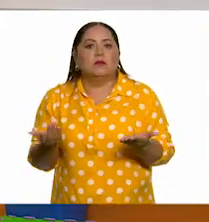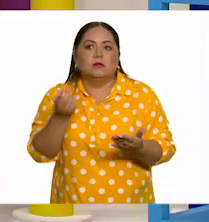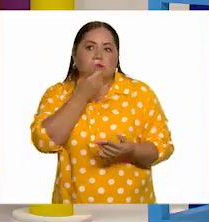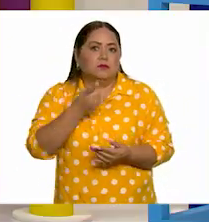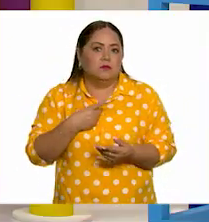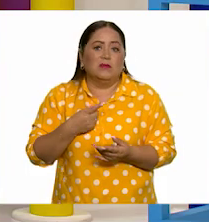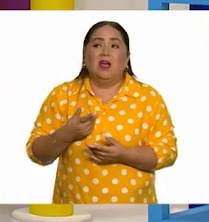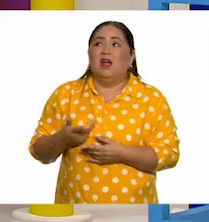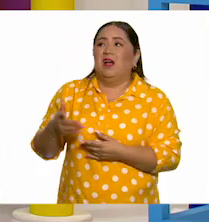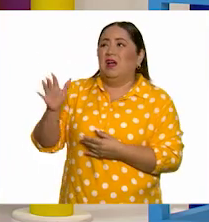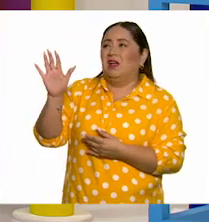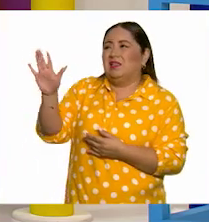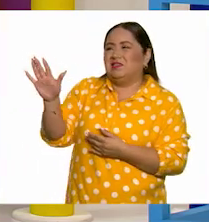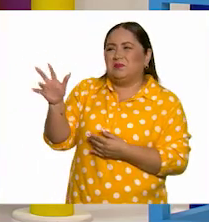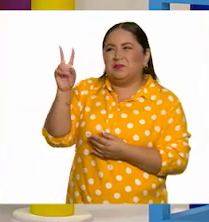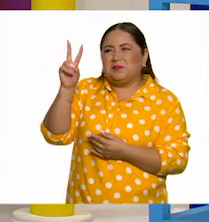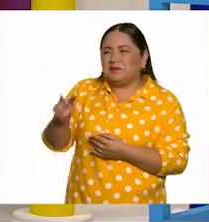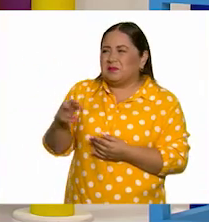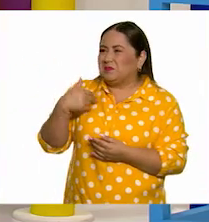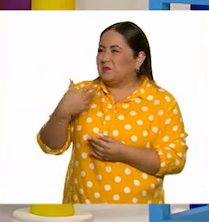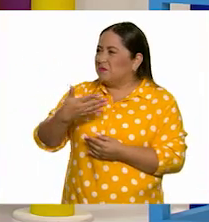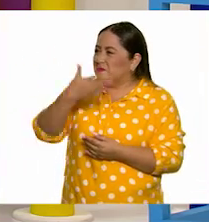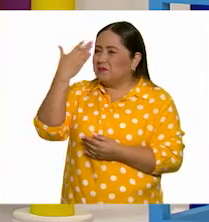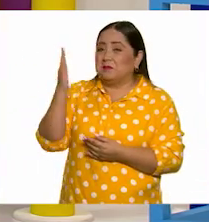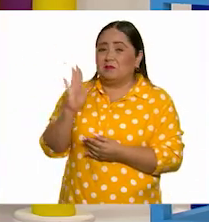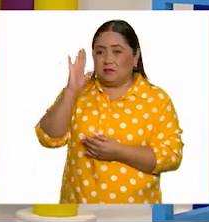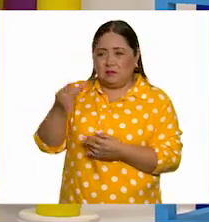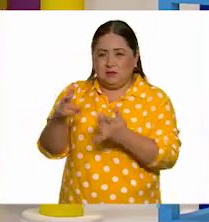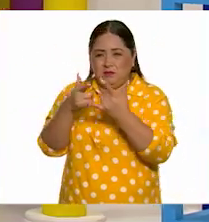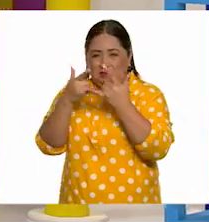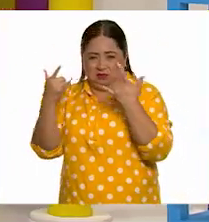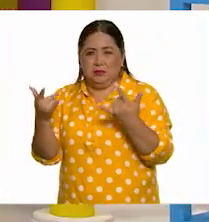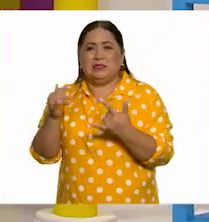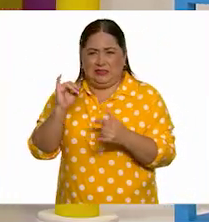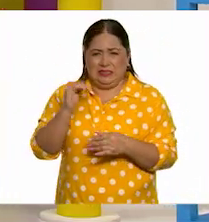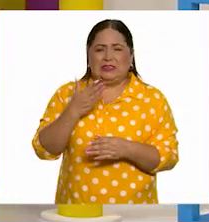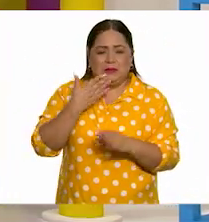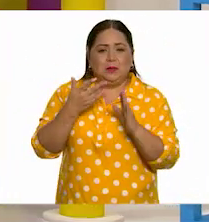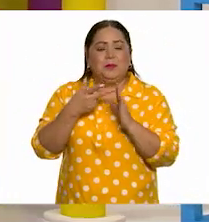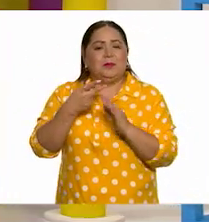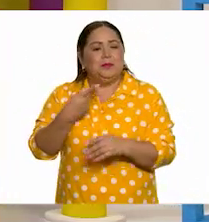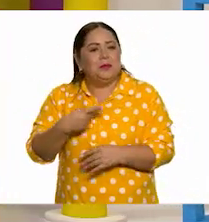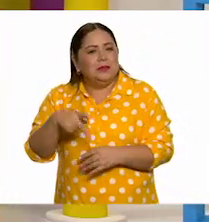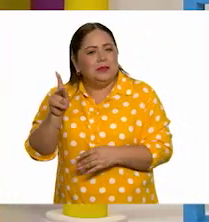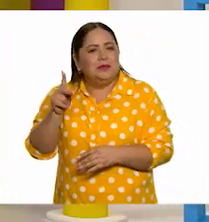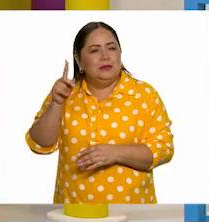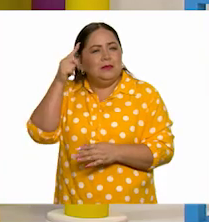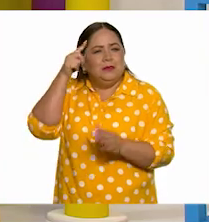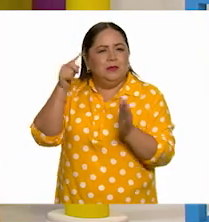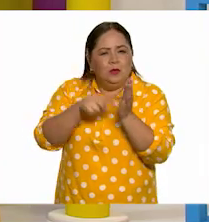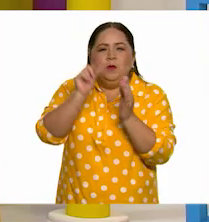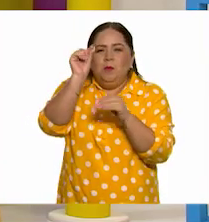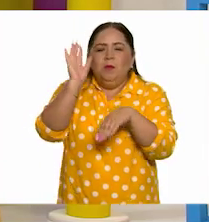Ah, pues no lo sé. ver, me parece que la historia va bastante bien, pero creo que todavía se le pueden arreglar algunas